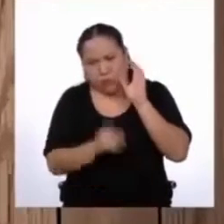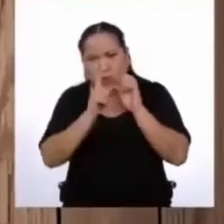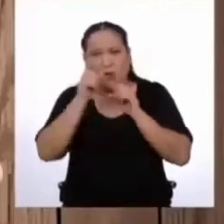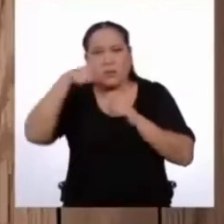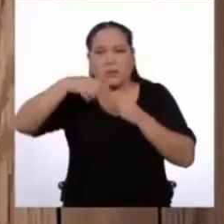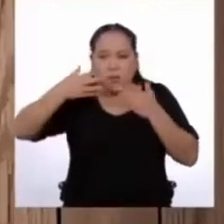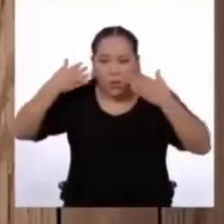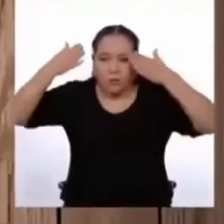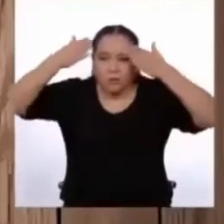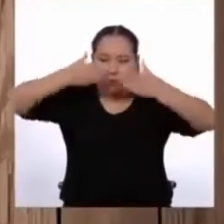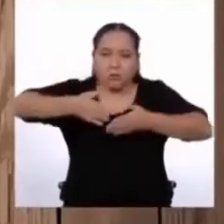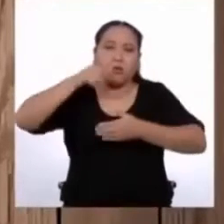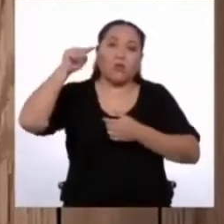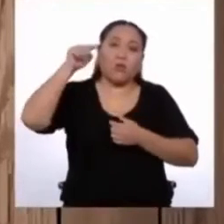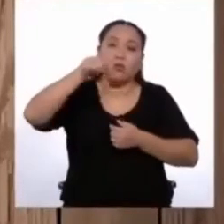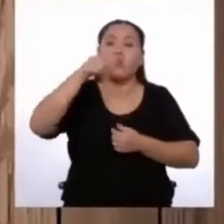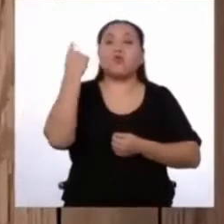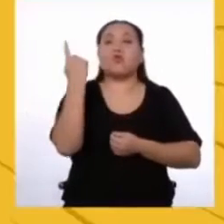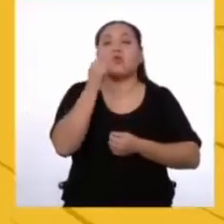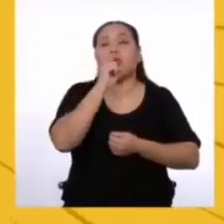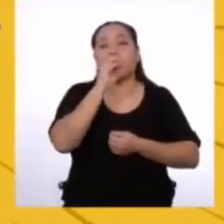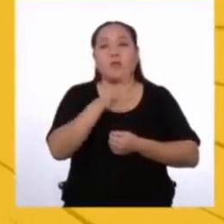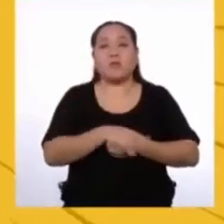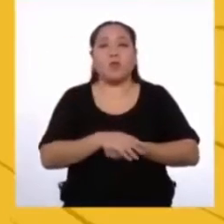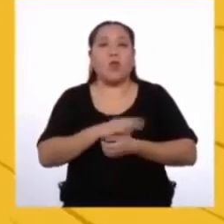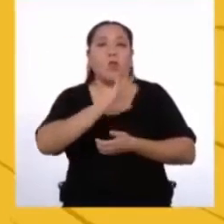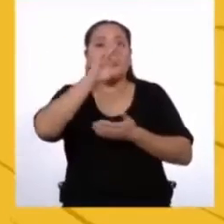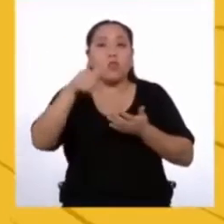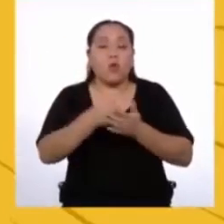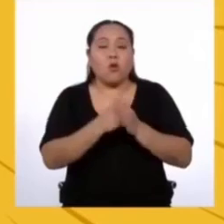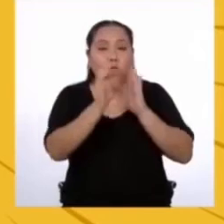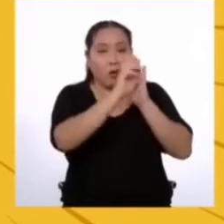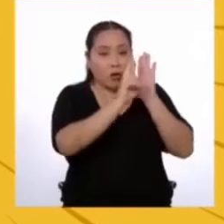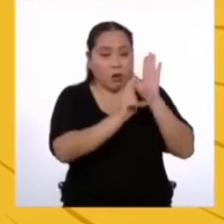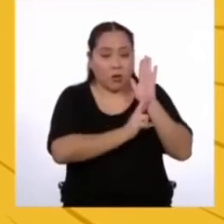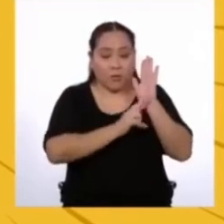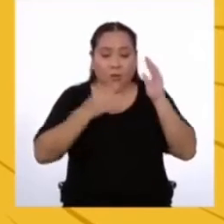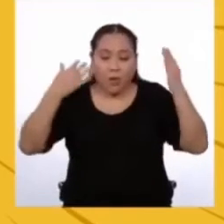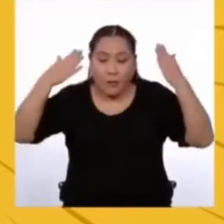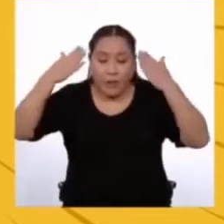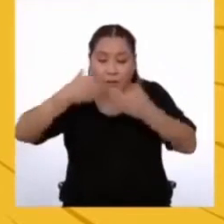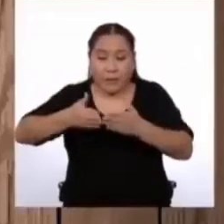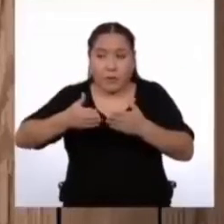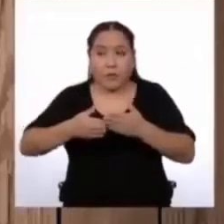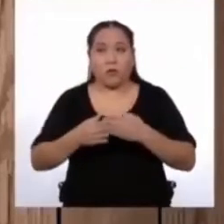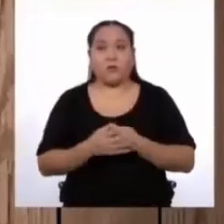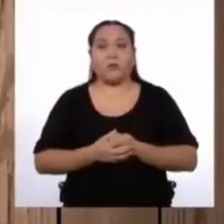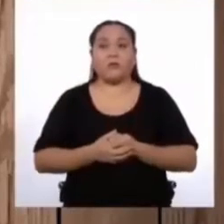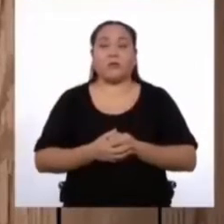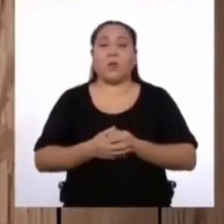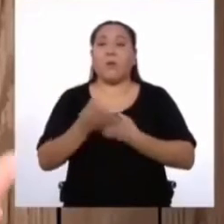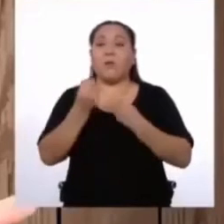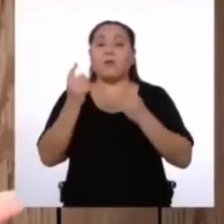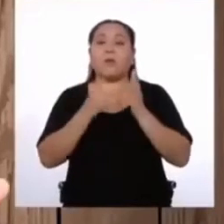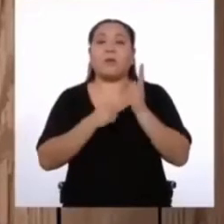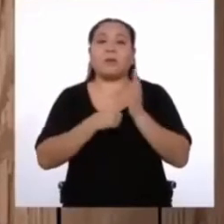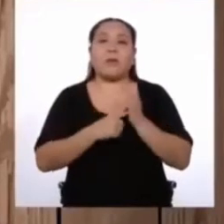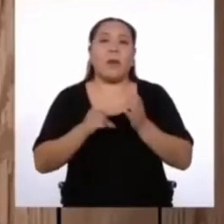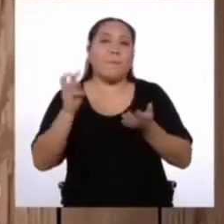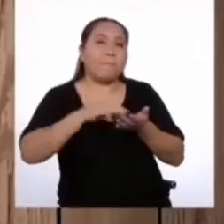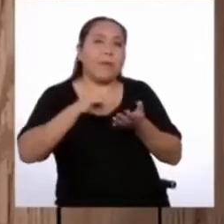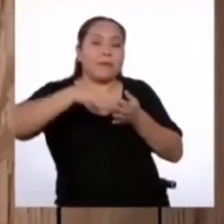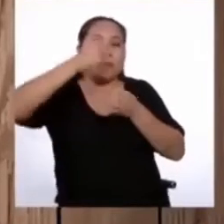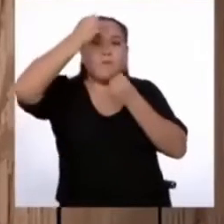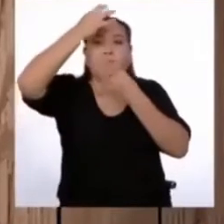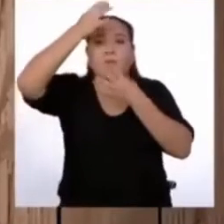Tú solito lo has dicho, Jonathan. Todos los reglamentos deben ser específicos. Muchas veces creemos que más información